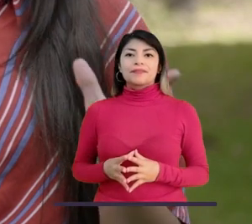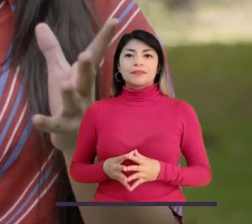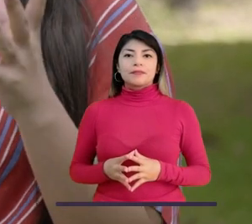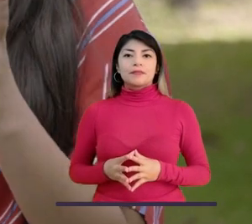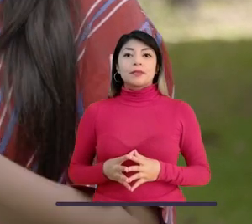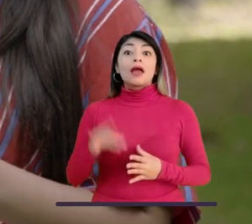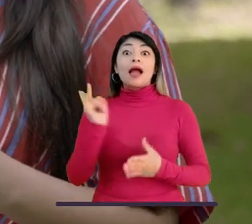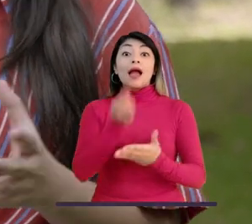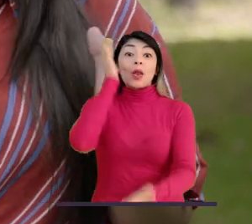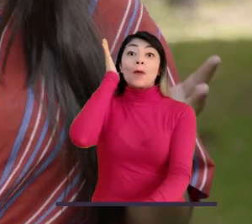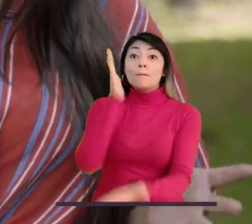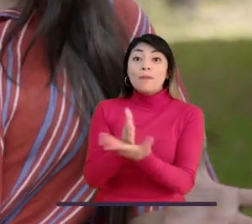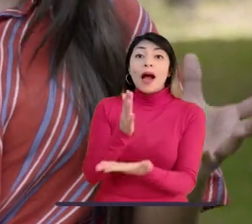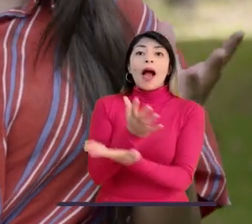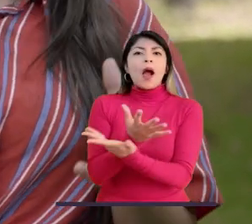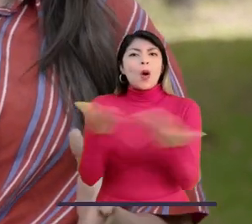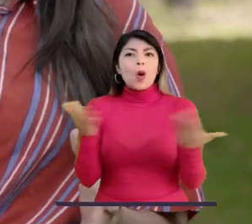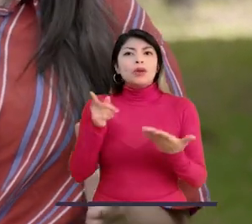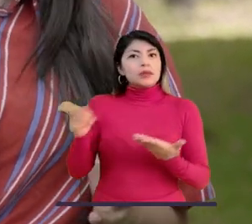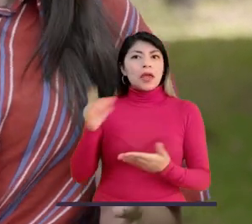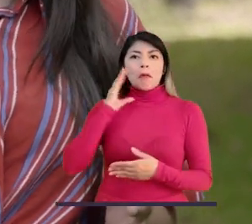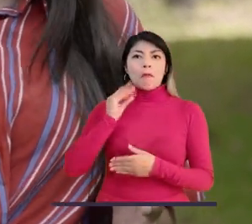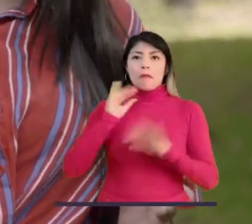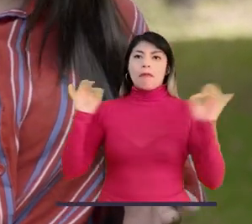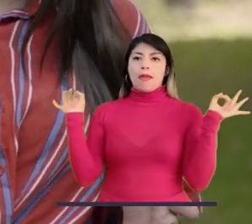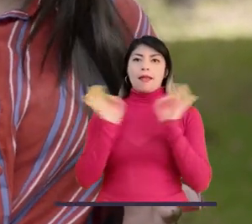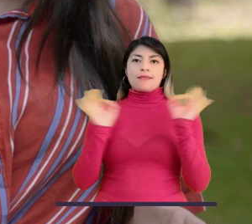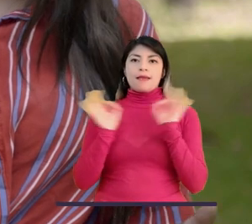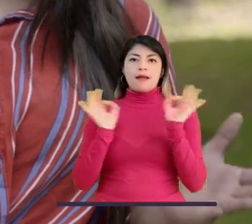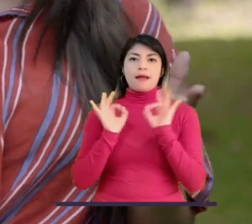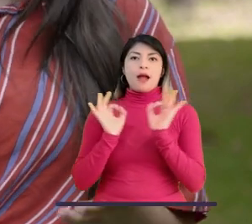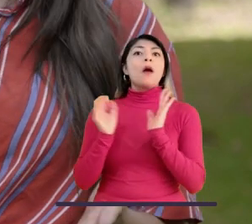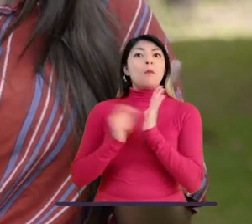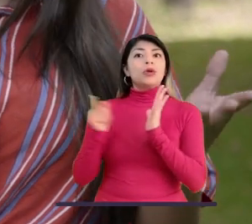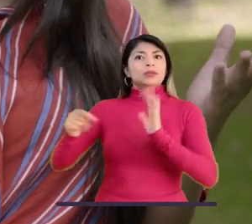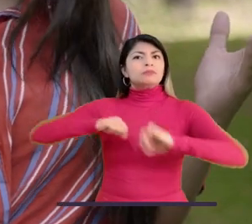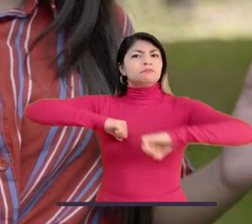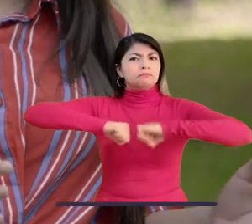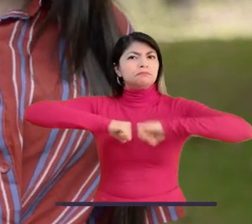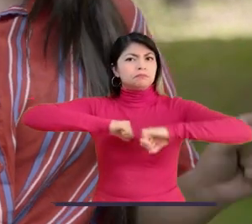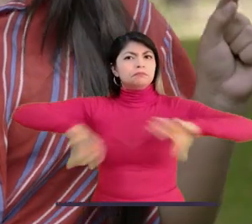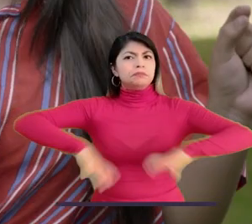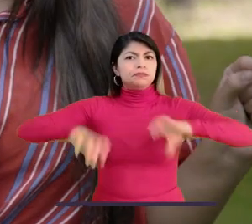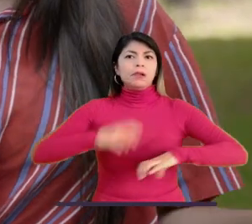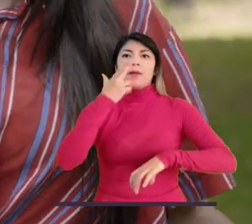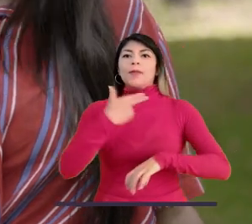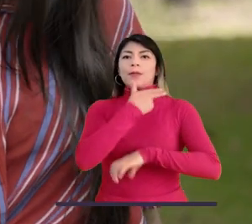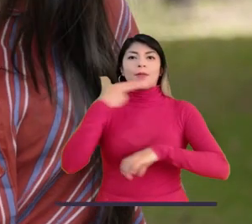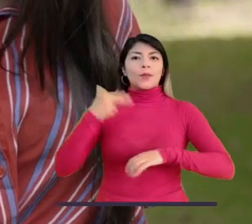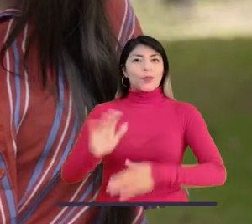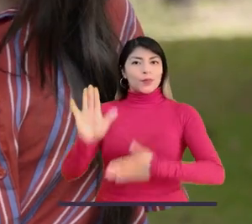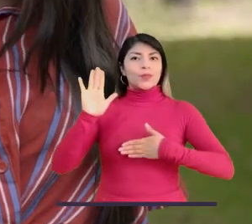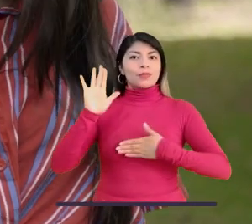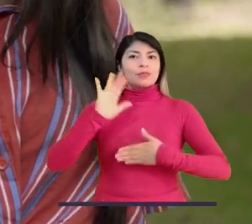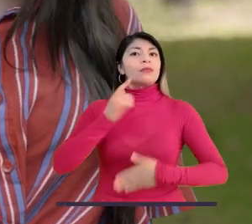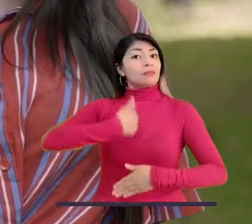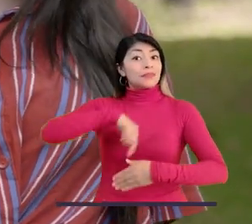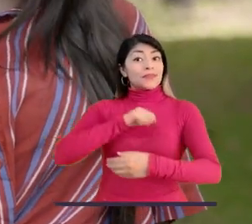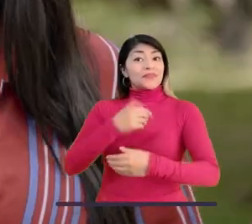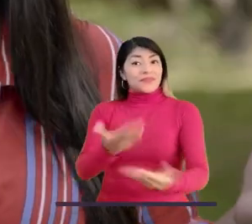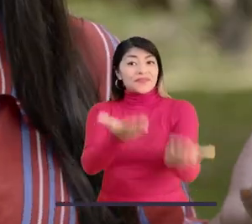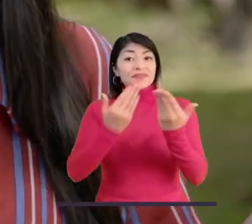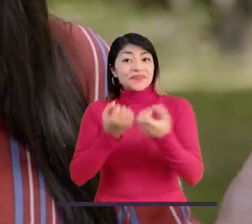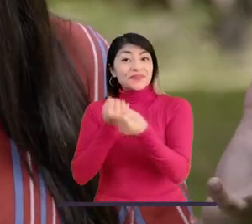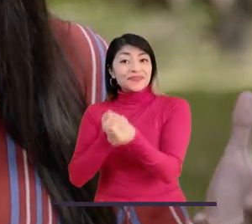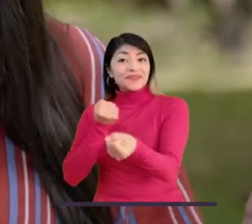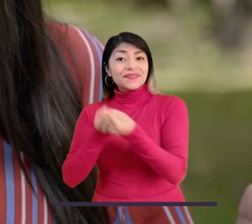Aún sin haber sido víctima de una catástrofe natural o sin haber vivido en carne propia a los efectos del cambio climático, Francisco está muy comprometido con este